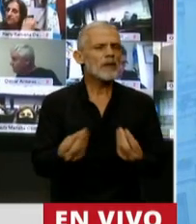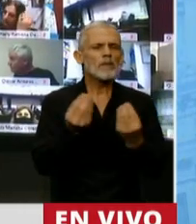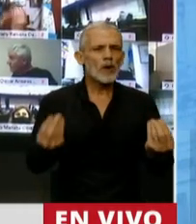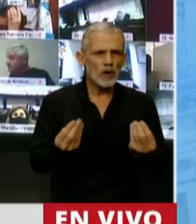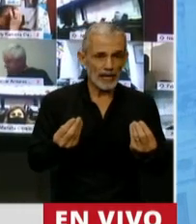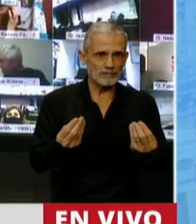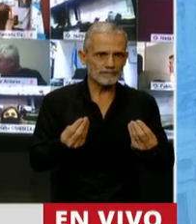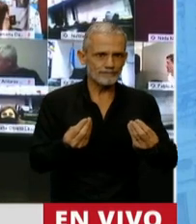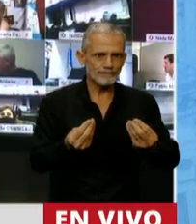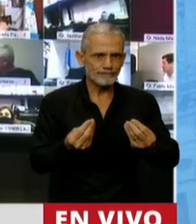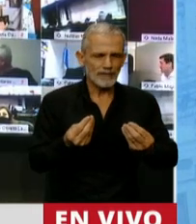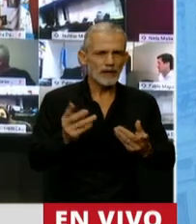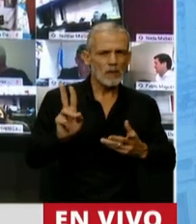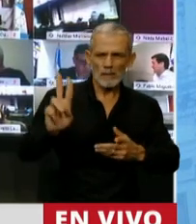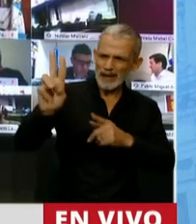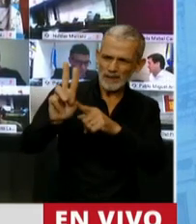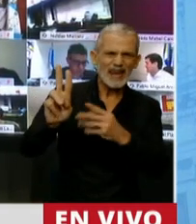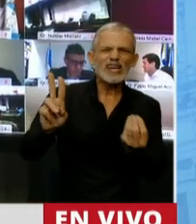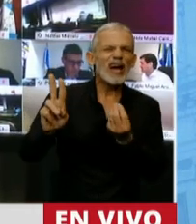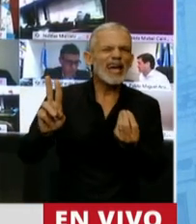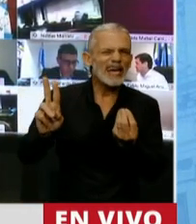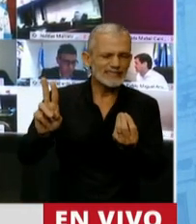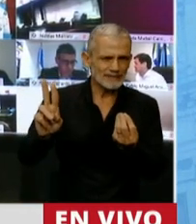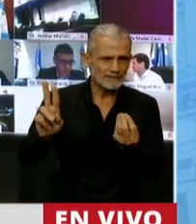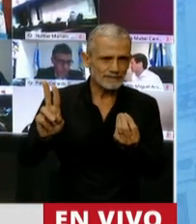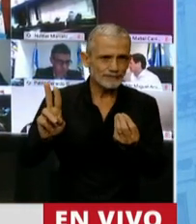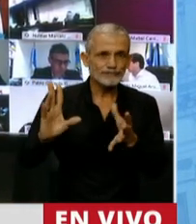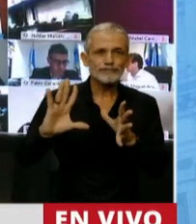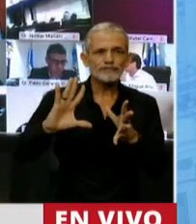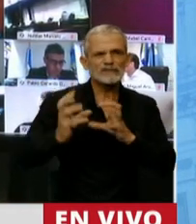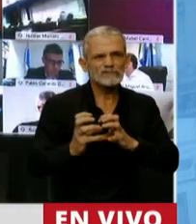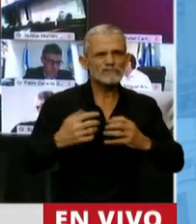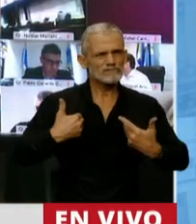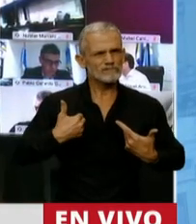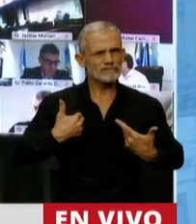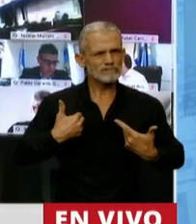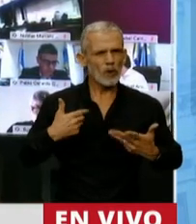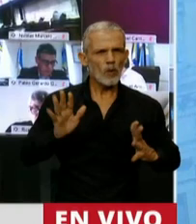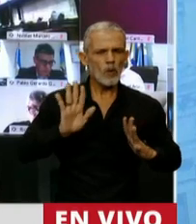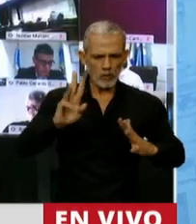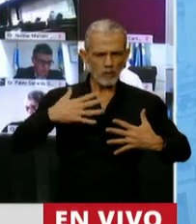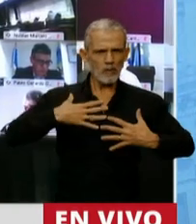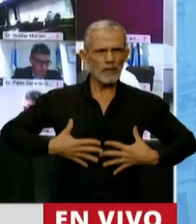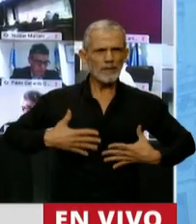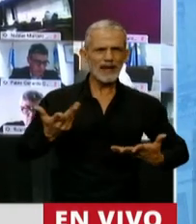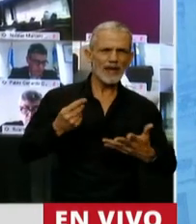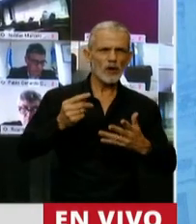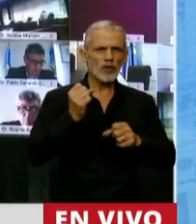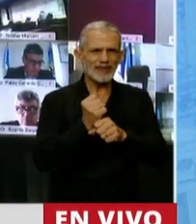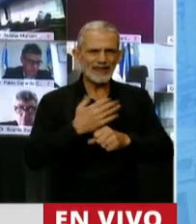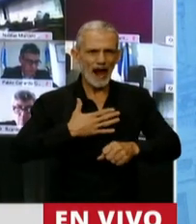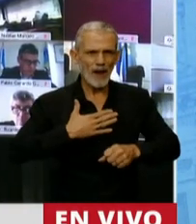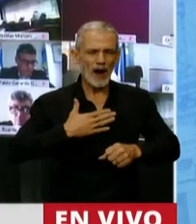naturaleza jurídica de la cuestión de privilegio tiene que ver con afectar la inmunidad, el privilegio parlamentario